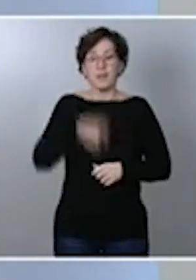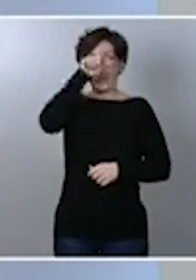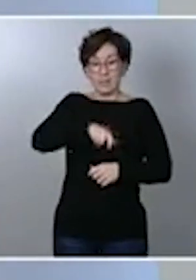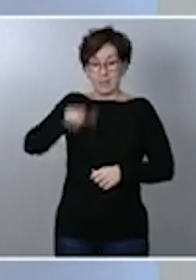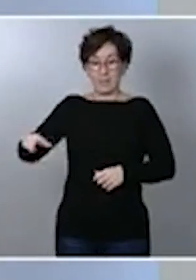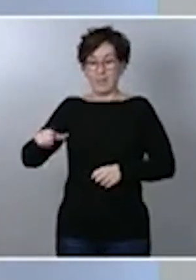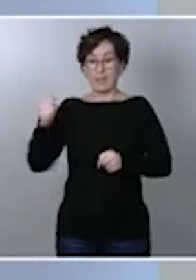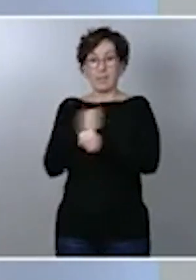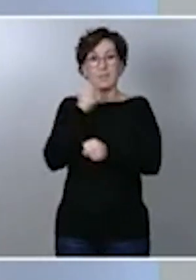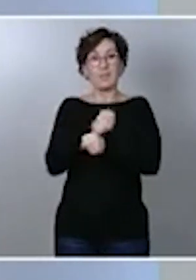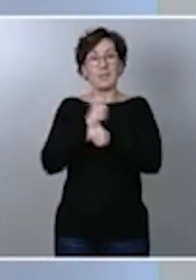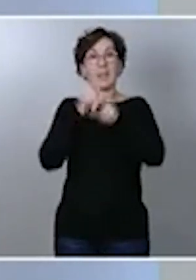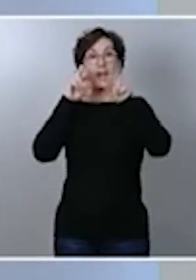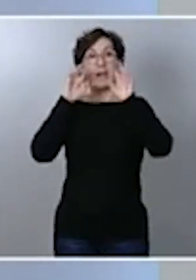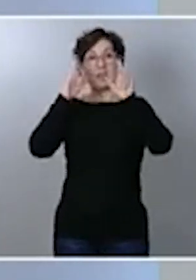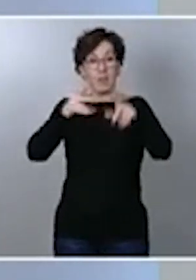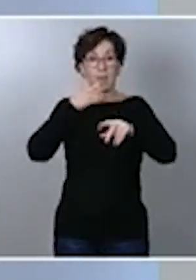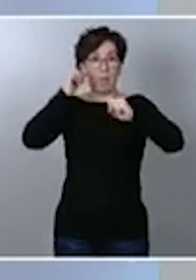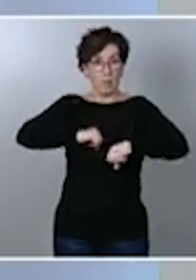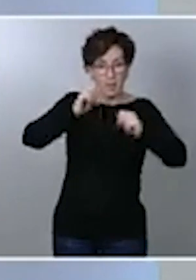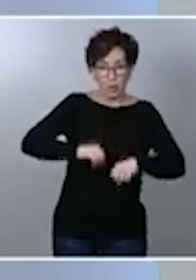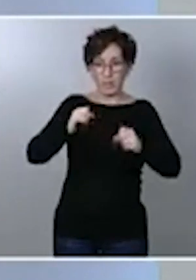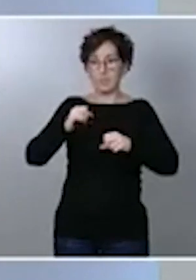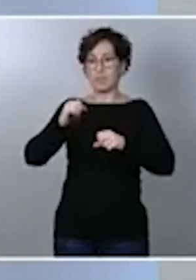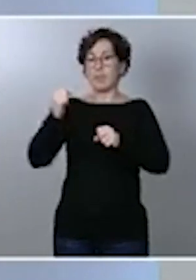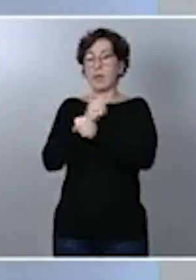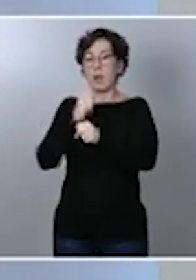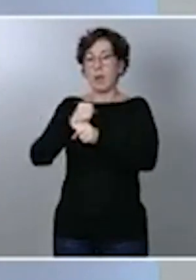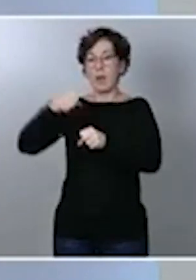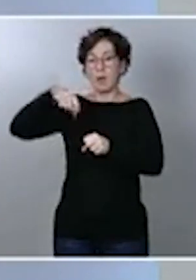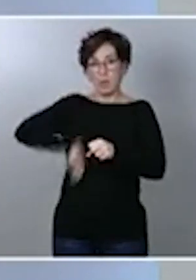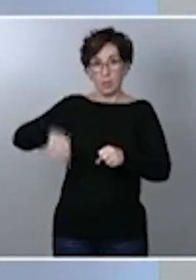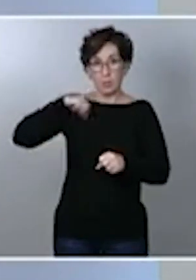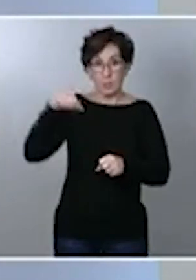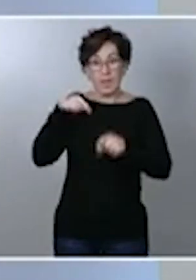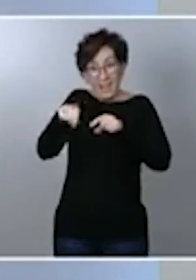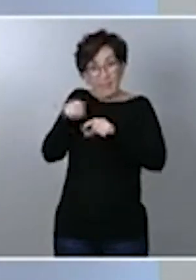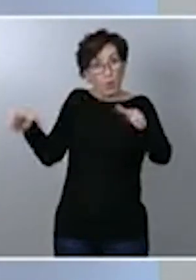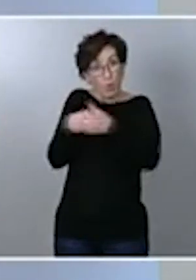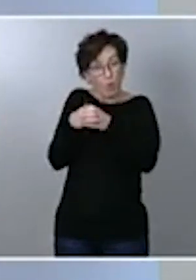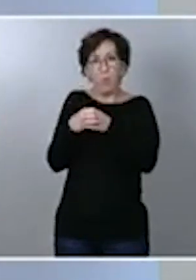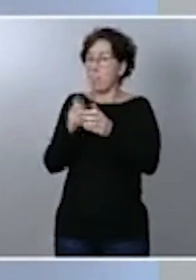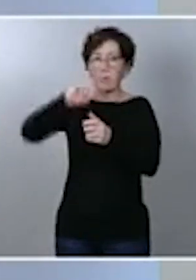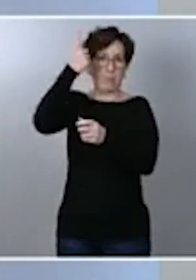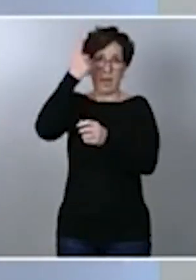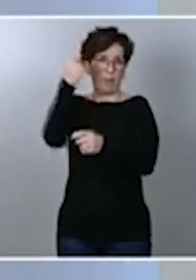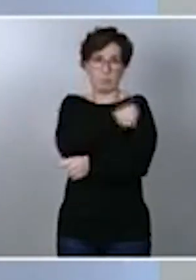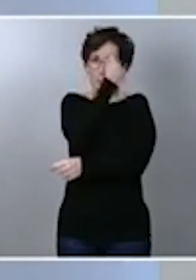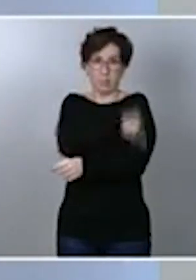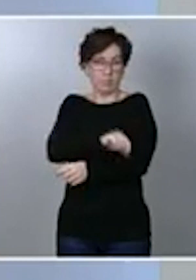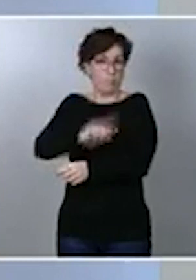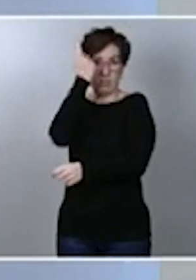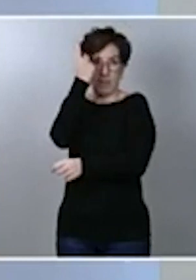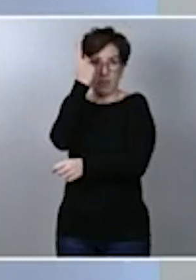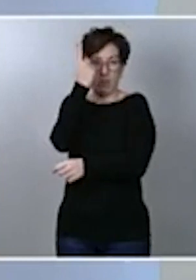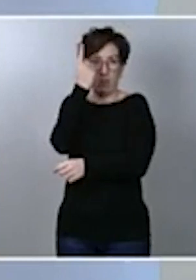en residencias de personas mayores y con discapacidad serán los primeros grupos que se vacunarán frente al COVID-19. Les